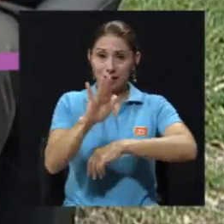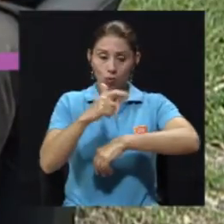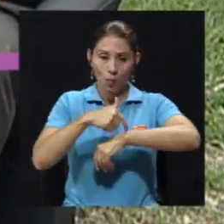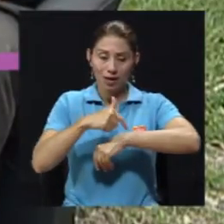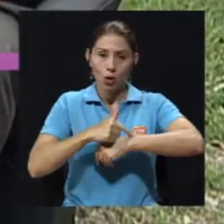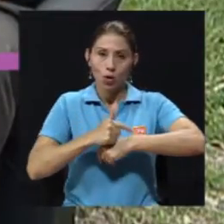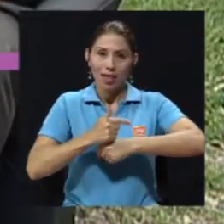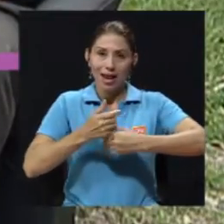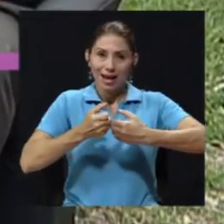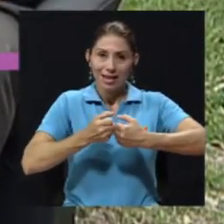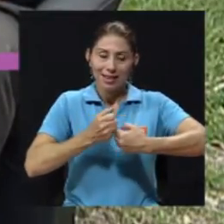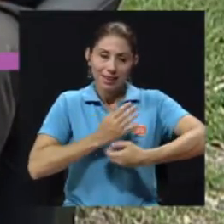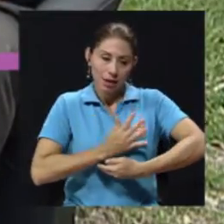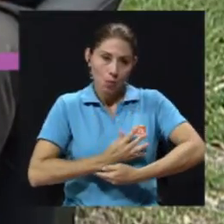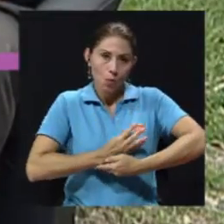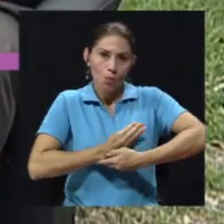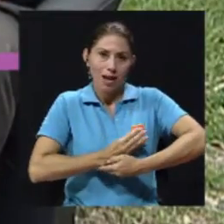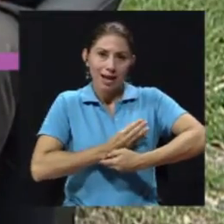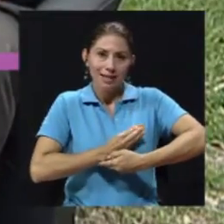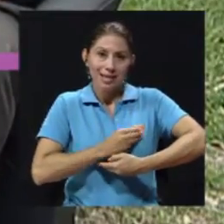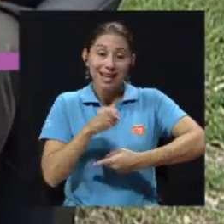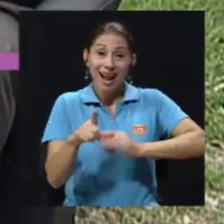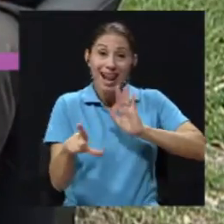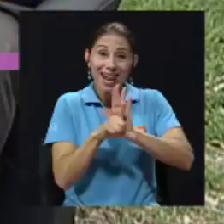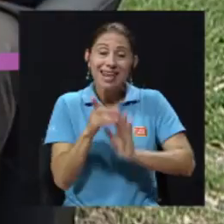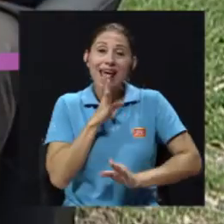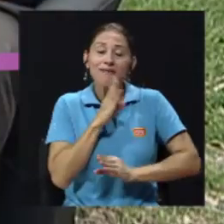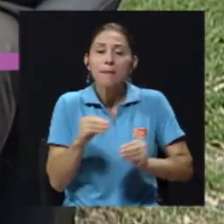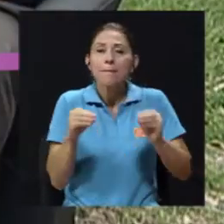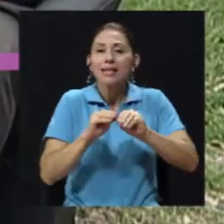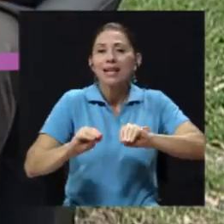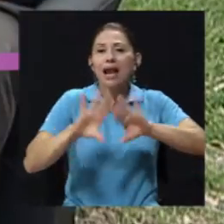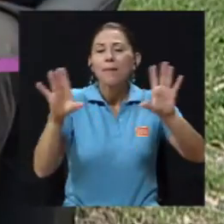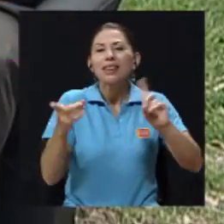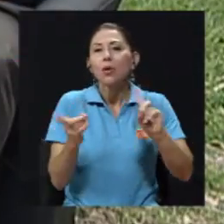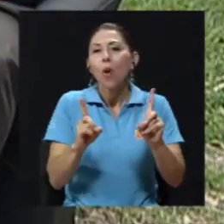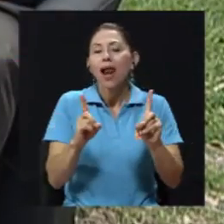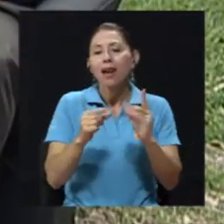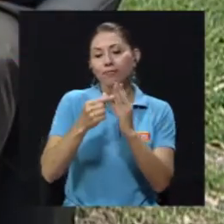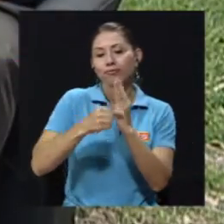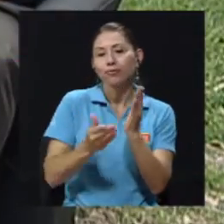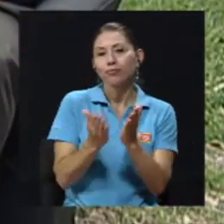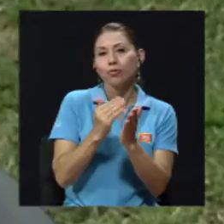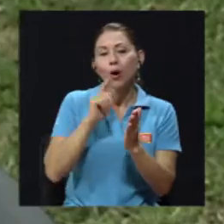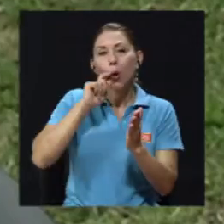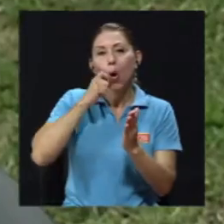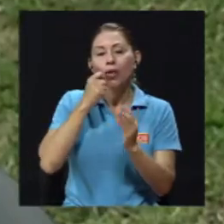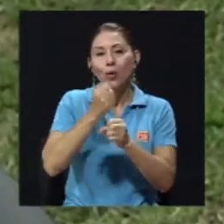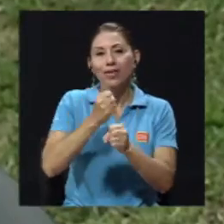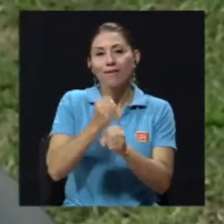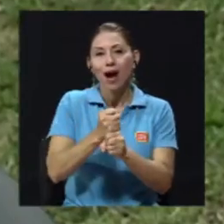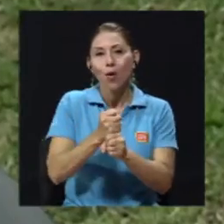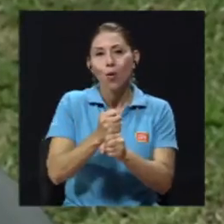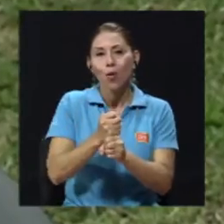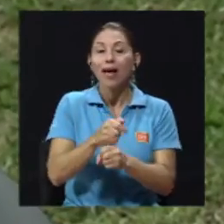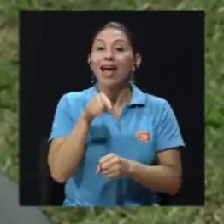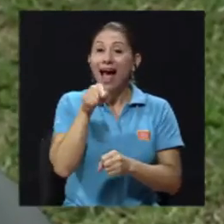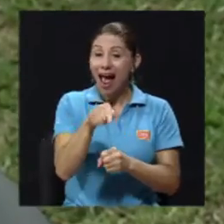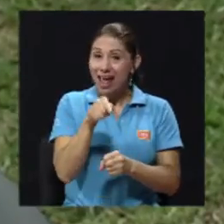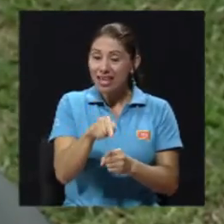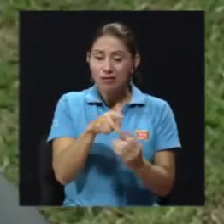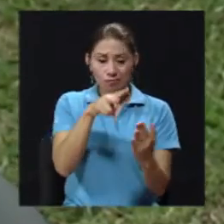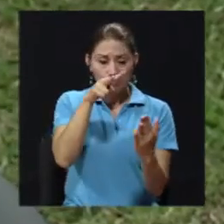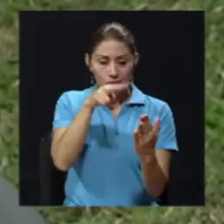lactancia es, y la que habla más claramente de este aspecto, es el Código de Trabajo. ¿El Código de Trabajo? Es